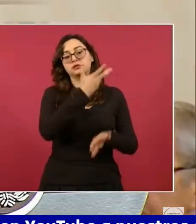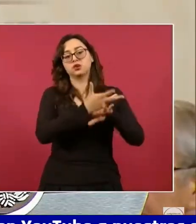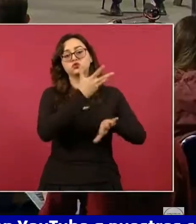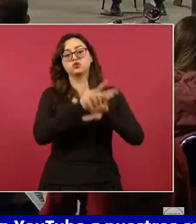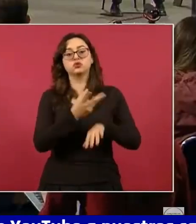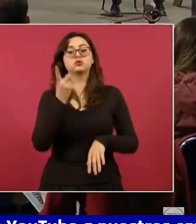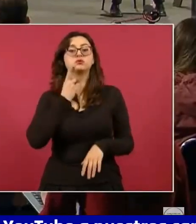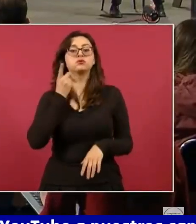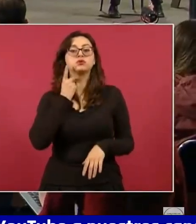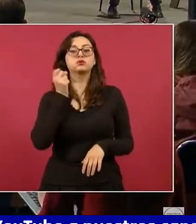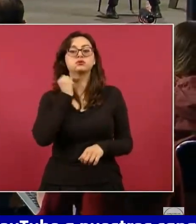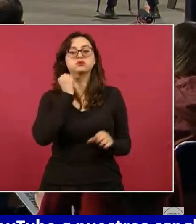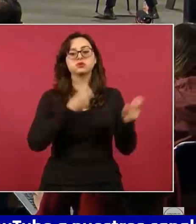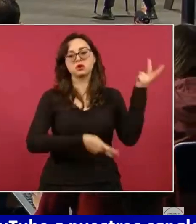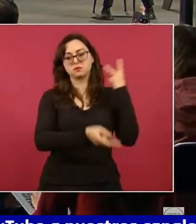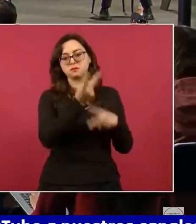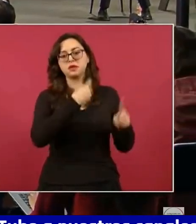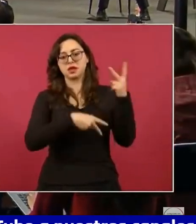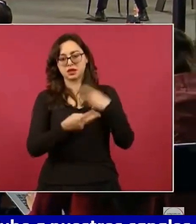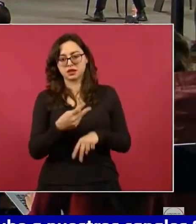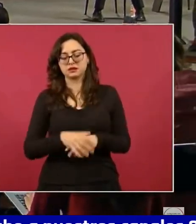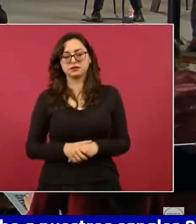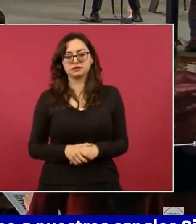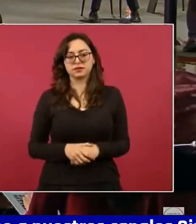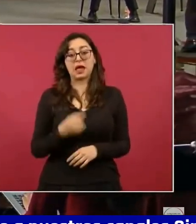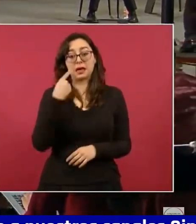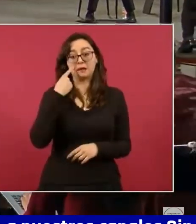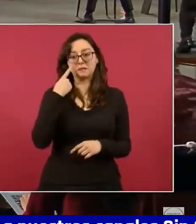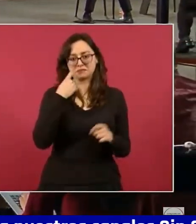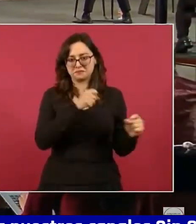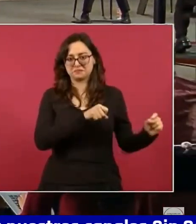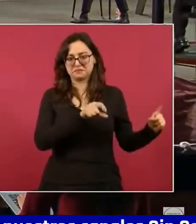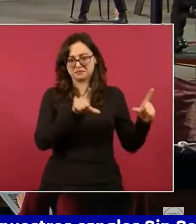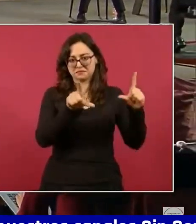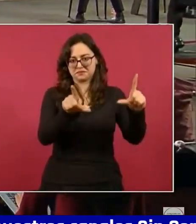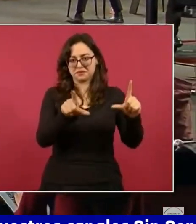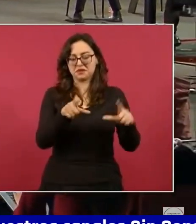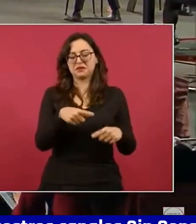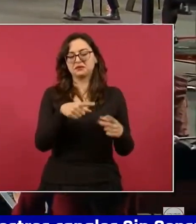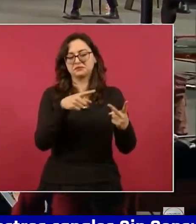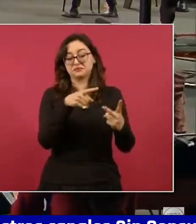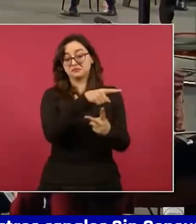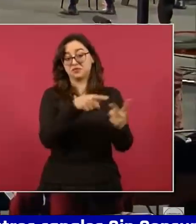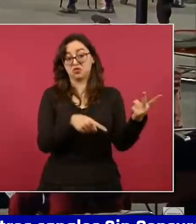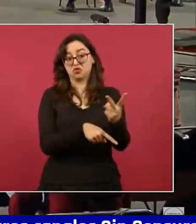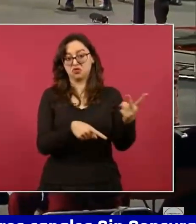Ah, es la plática esta, sí, de alto nivel.